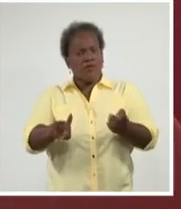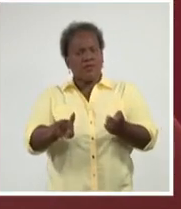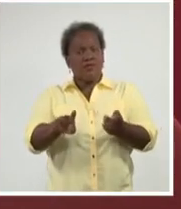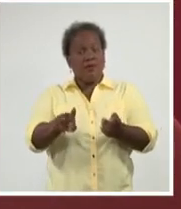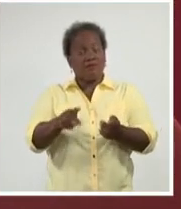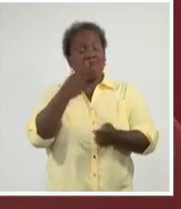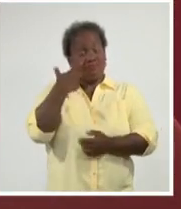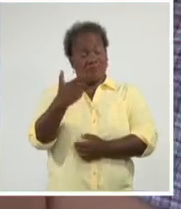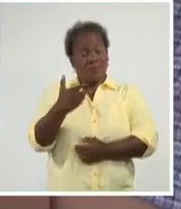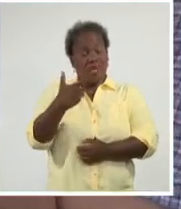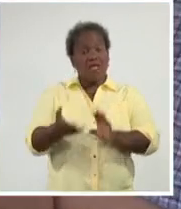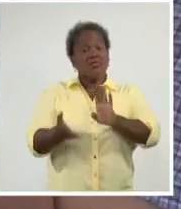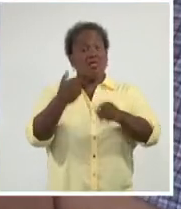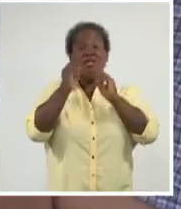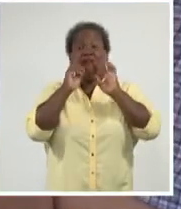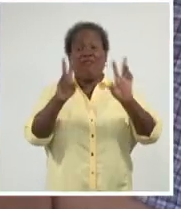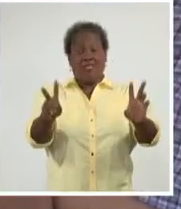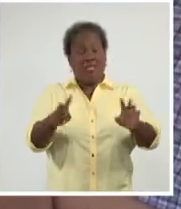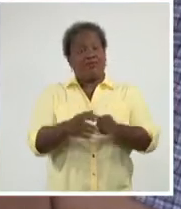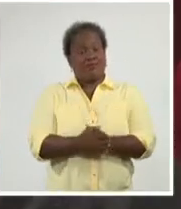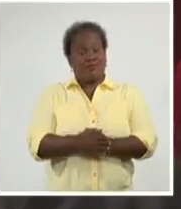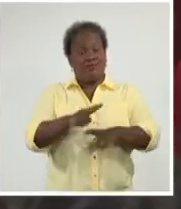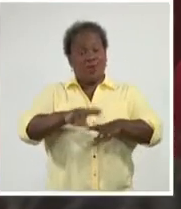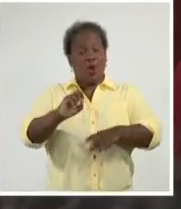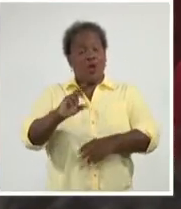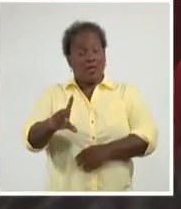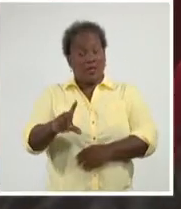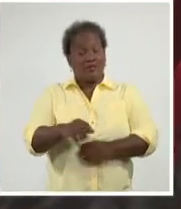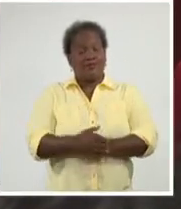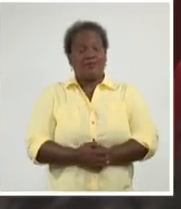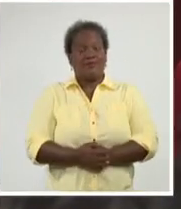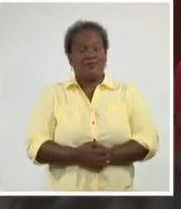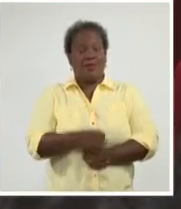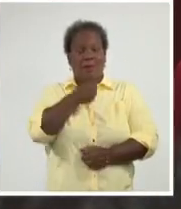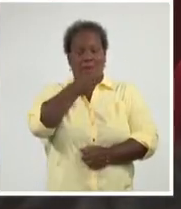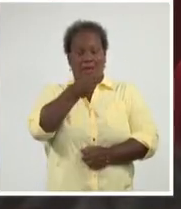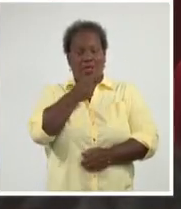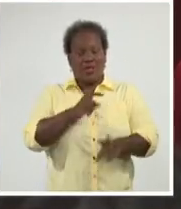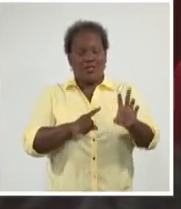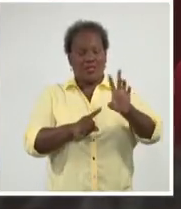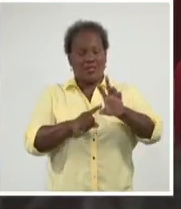importante, salvar vidas. Desde Holguín Beatriz Albán, Sistema Informativo de la Televisión Cubana. ¡Gracias!